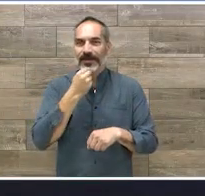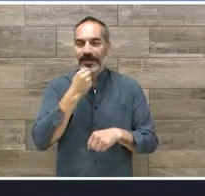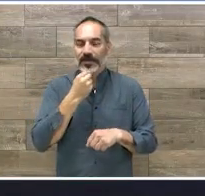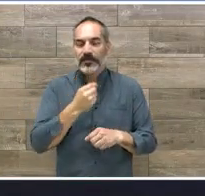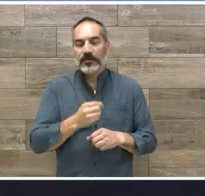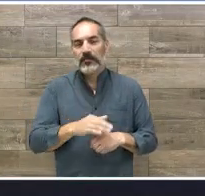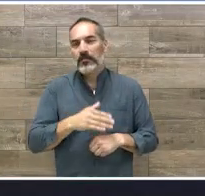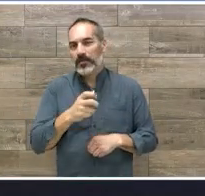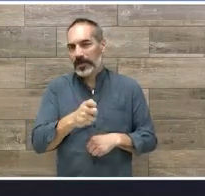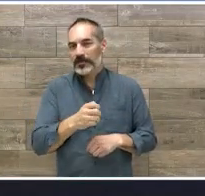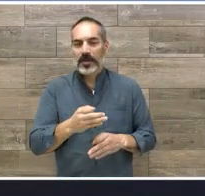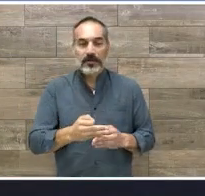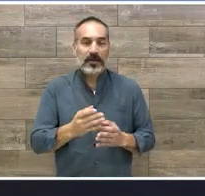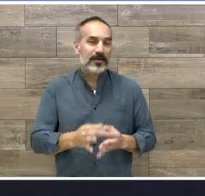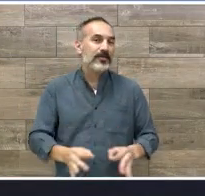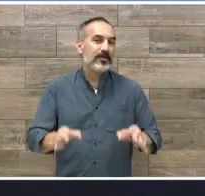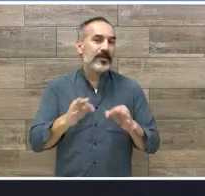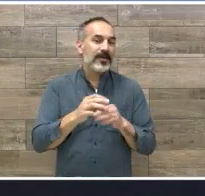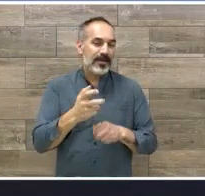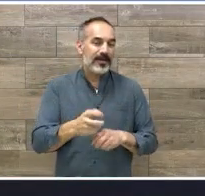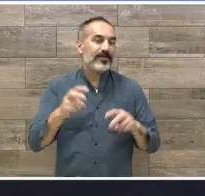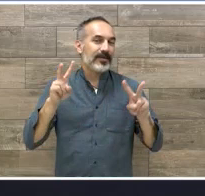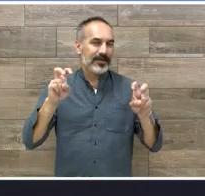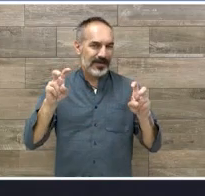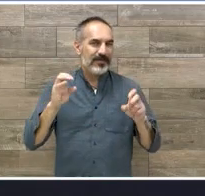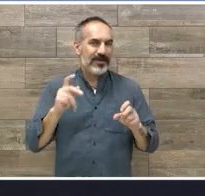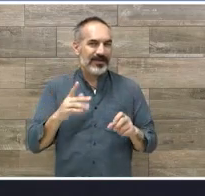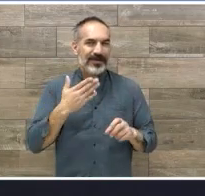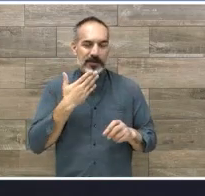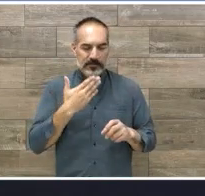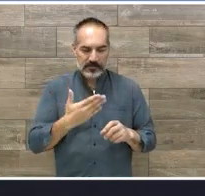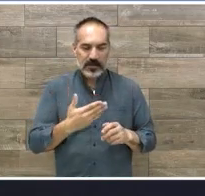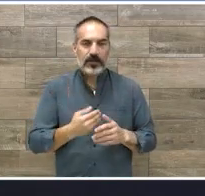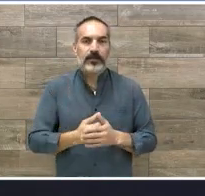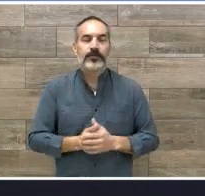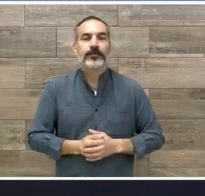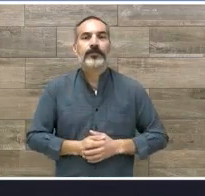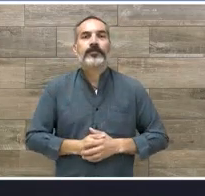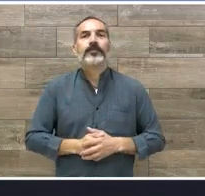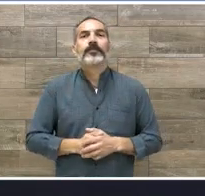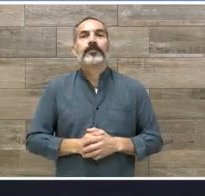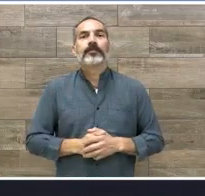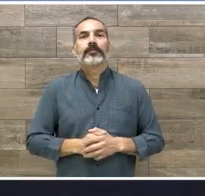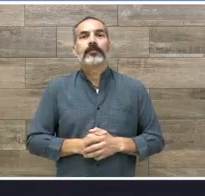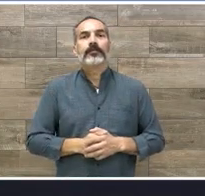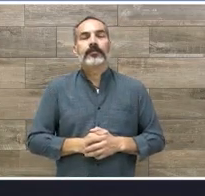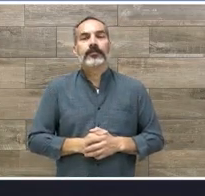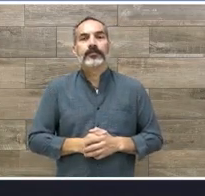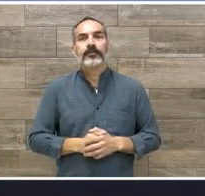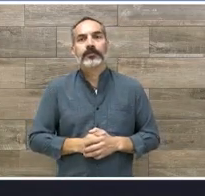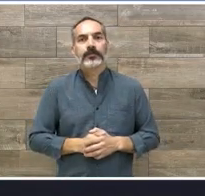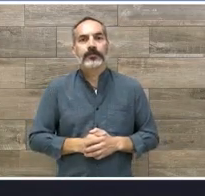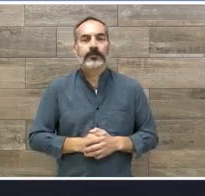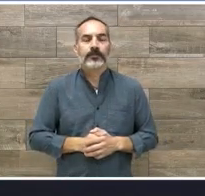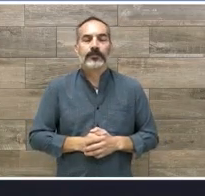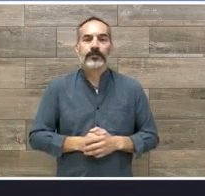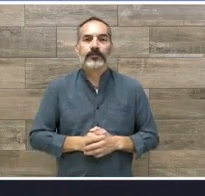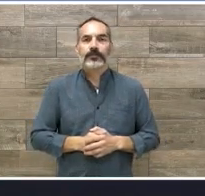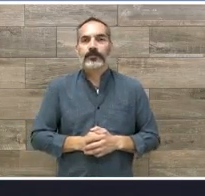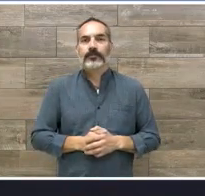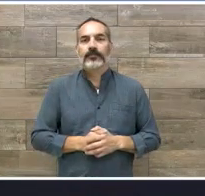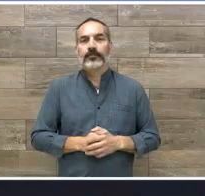pertinente dicho tema. Y pues para ello vamos a estar desahogando este tema con nuestra invitada. Pero antes de